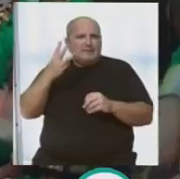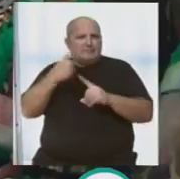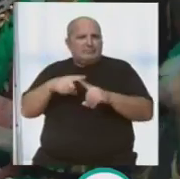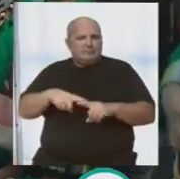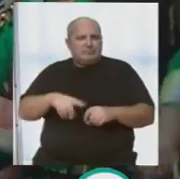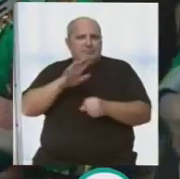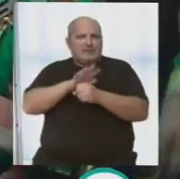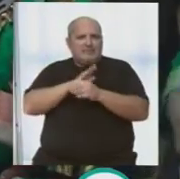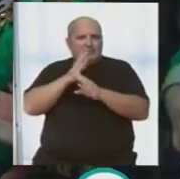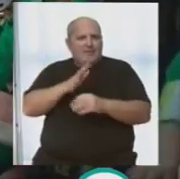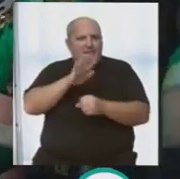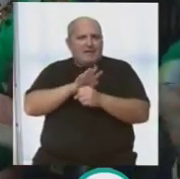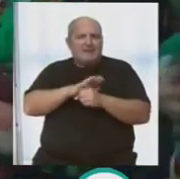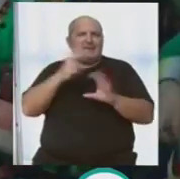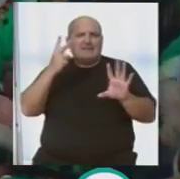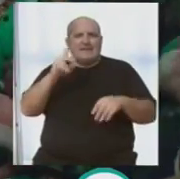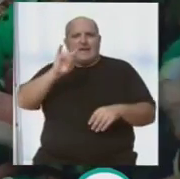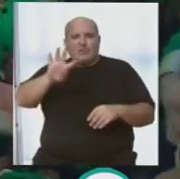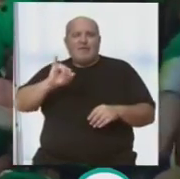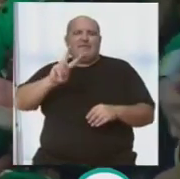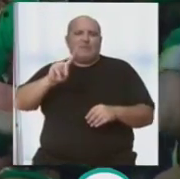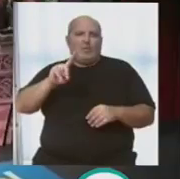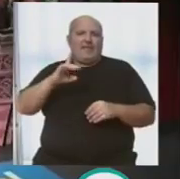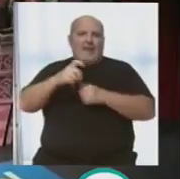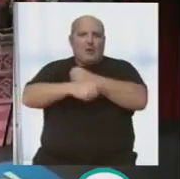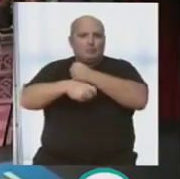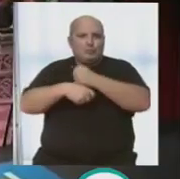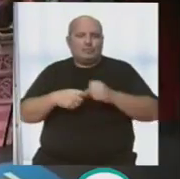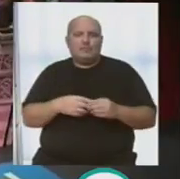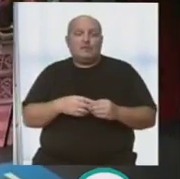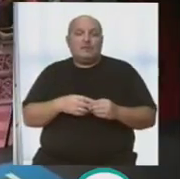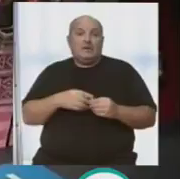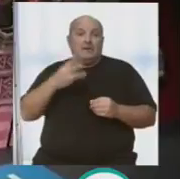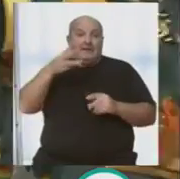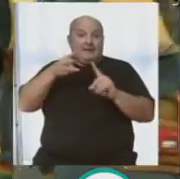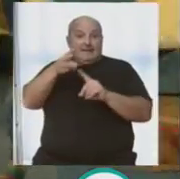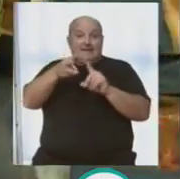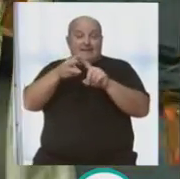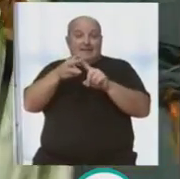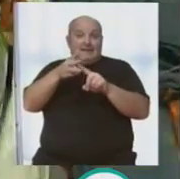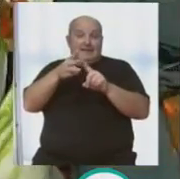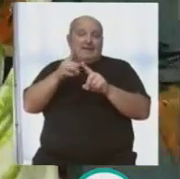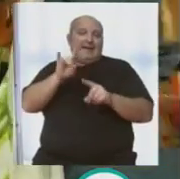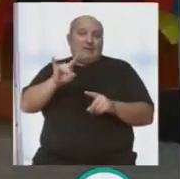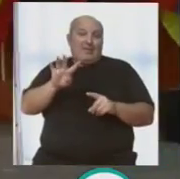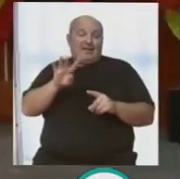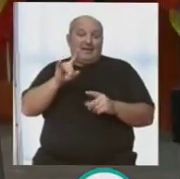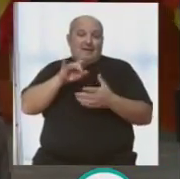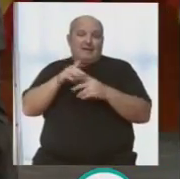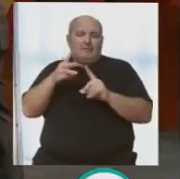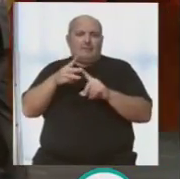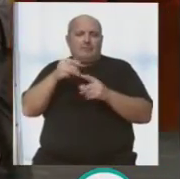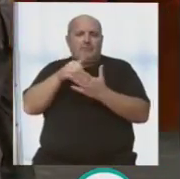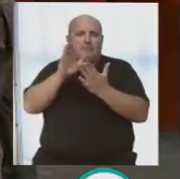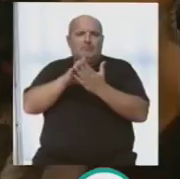sesiones de martes de carnaval, ¿no? Sí, 14 y 21 de agosto. Y de los tres, el 14 es un cartel,